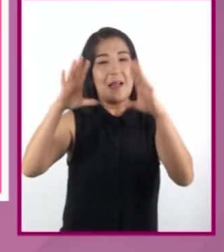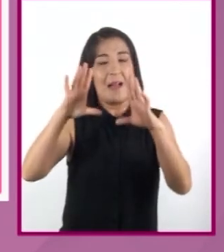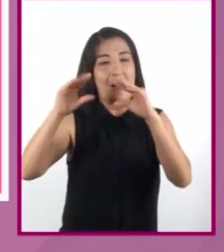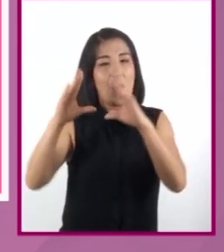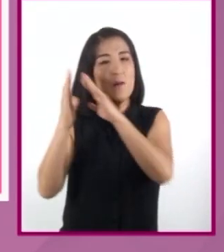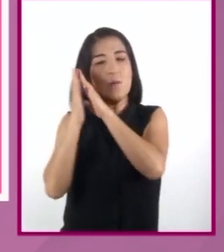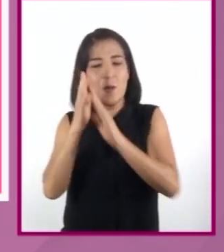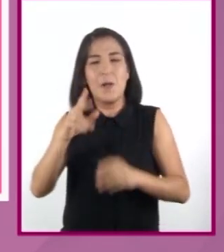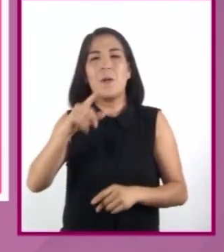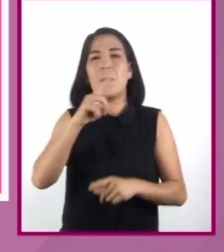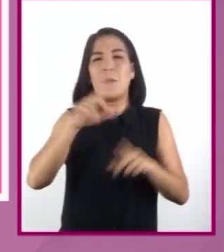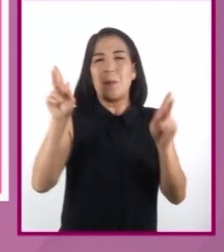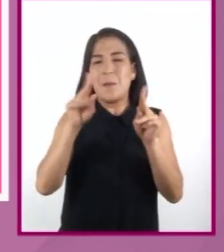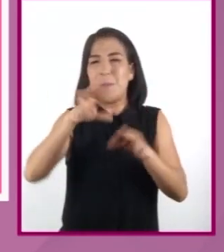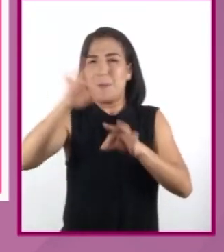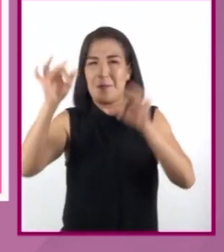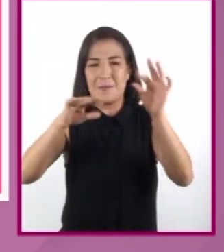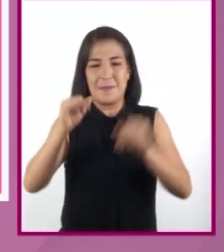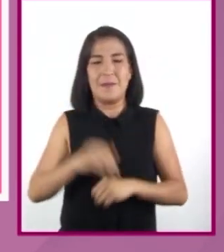plumas Horacio Quiroga.